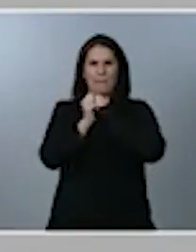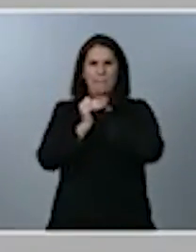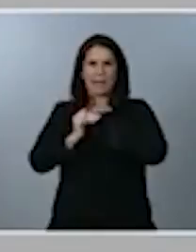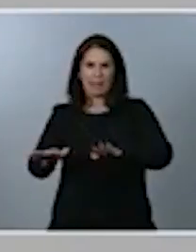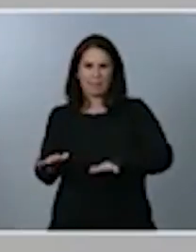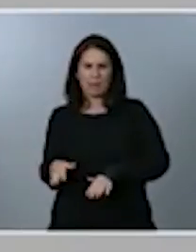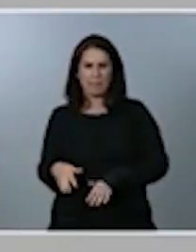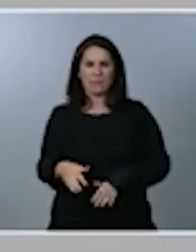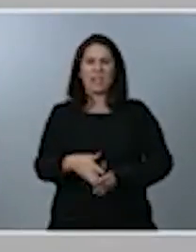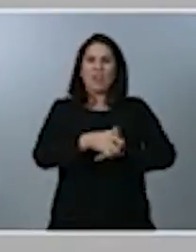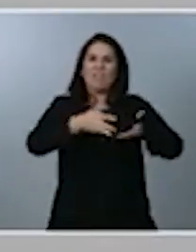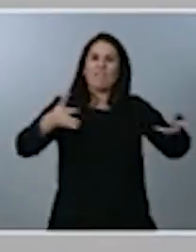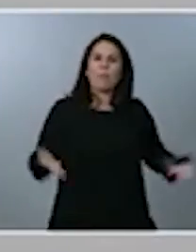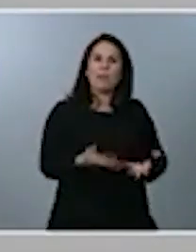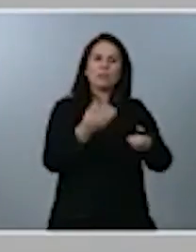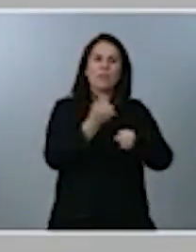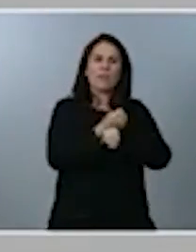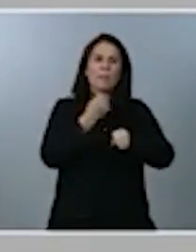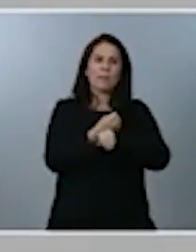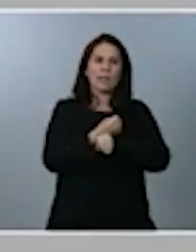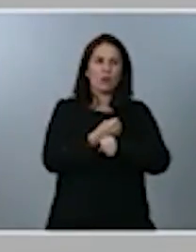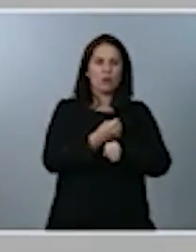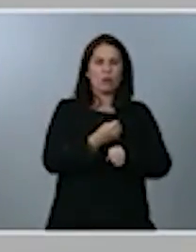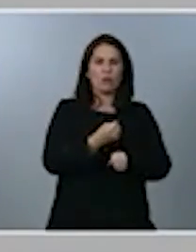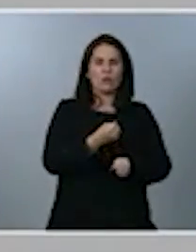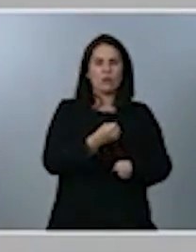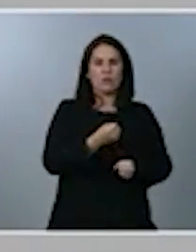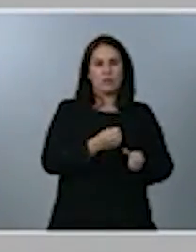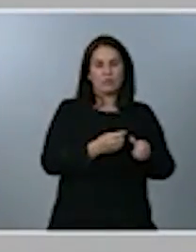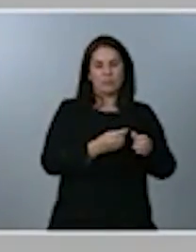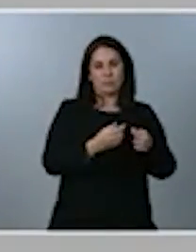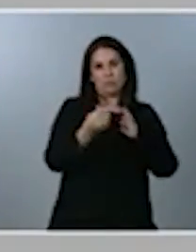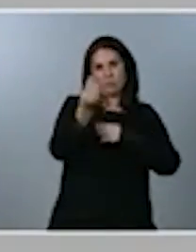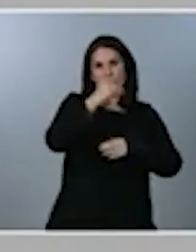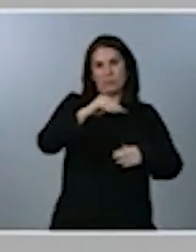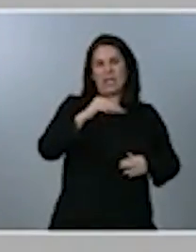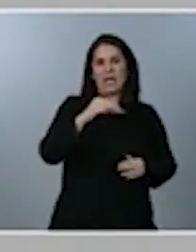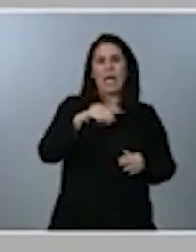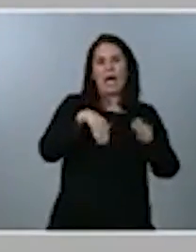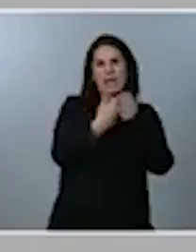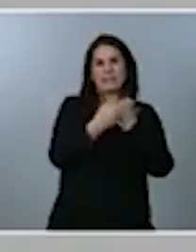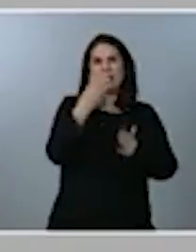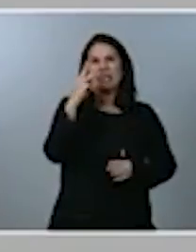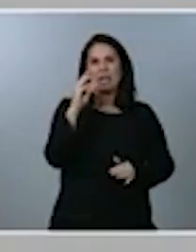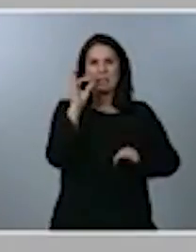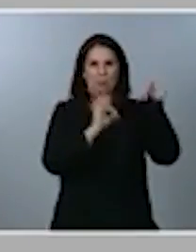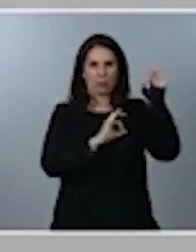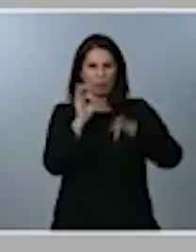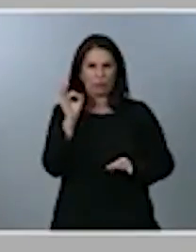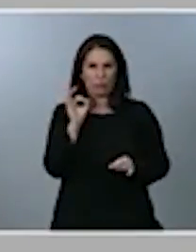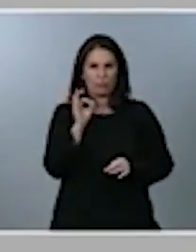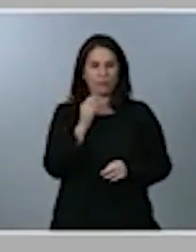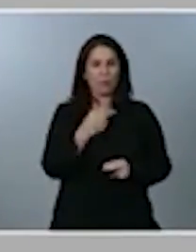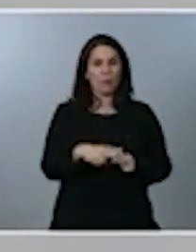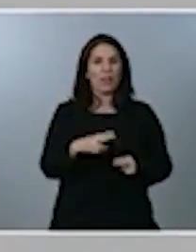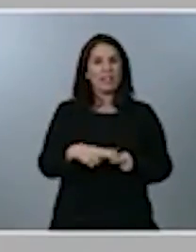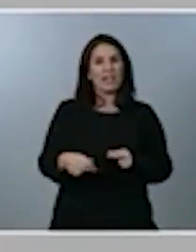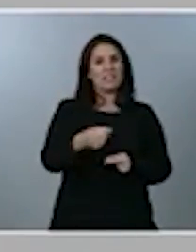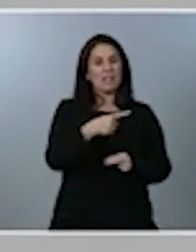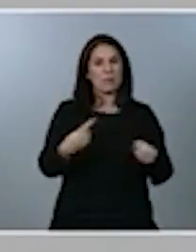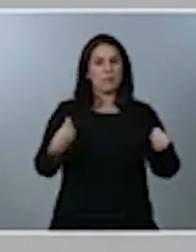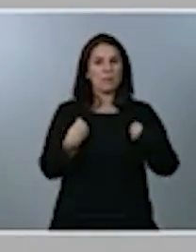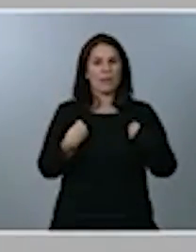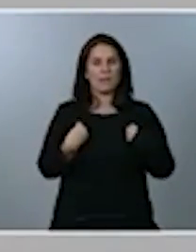en torno al 30%. Por su parte, las políticas de vivienda, imprescindibles para que las personas